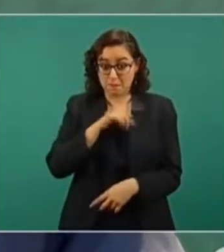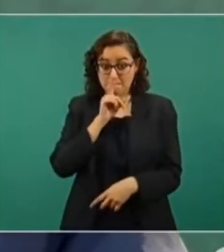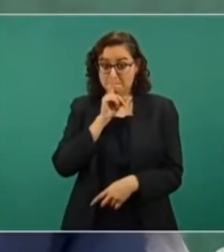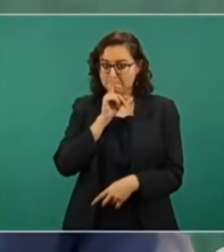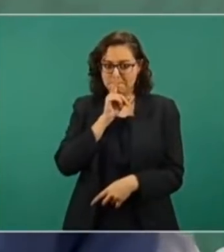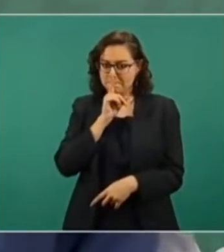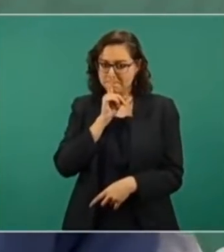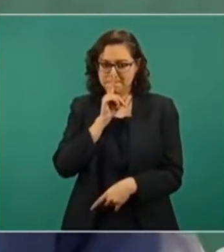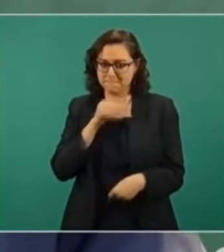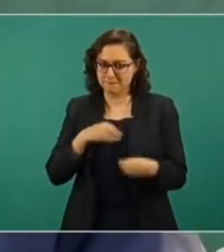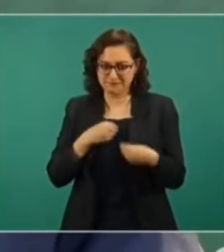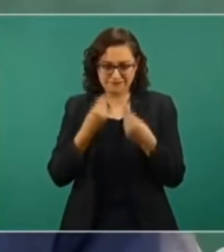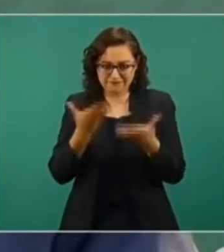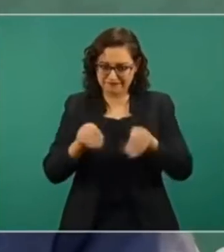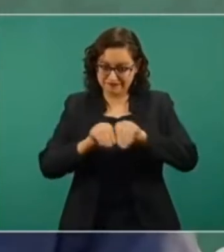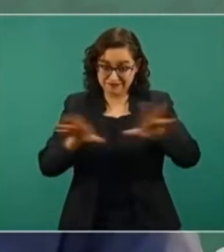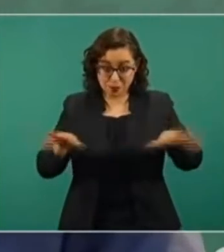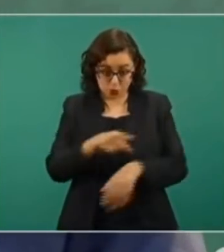¿Ustedes se imaginaban algo así?